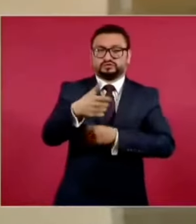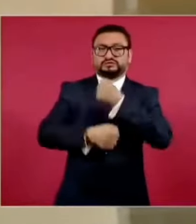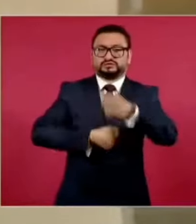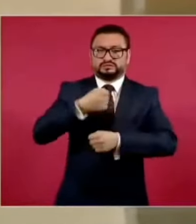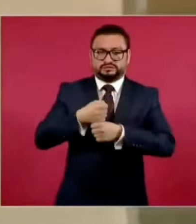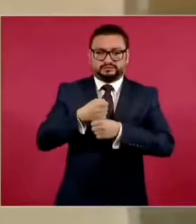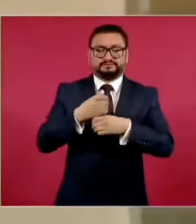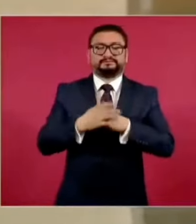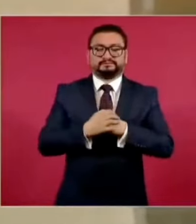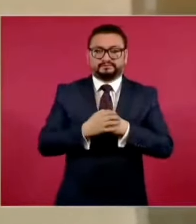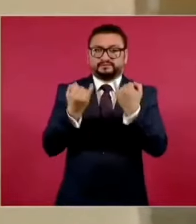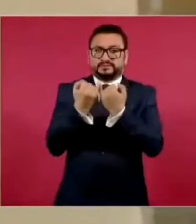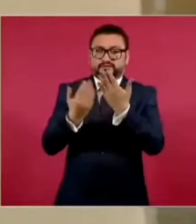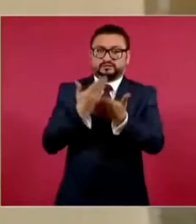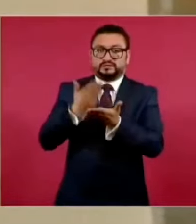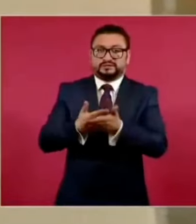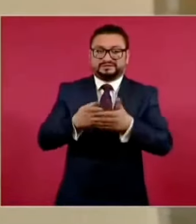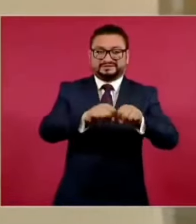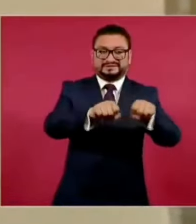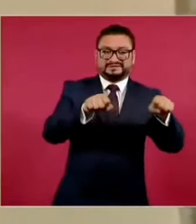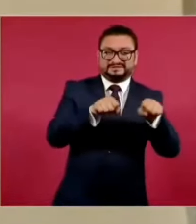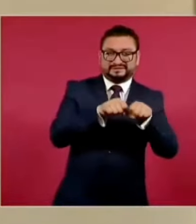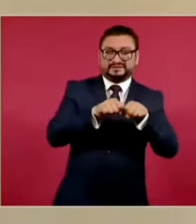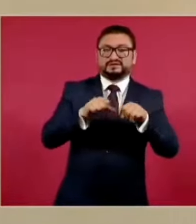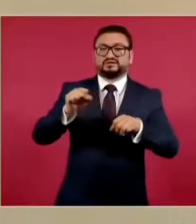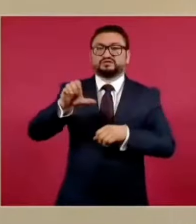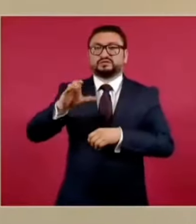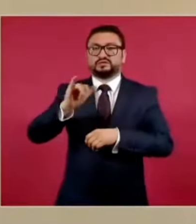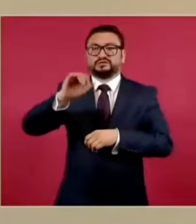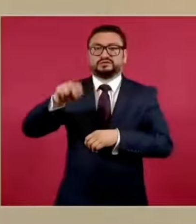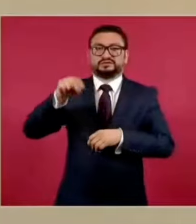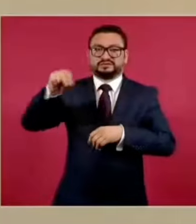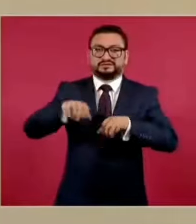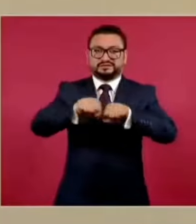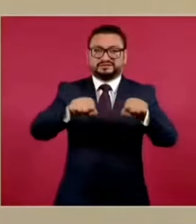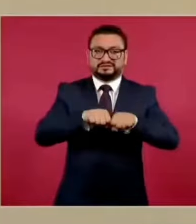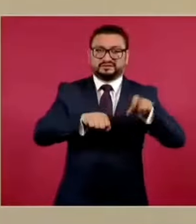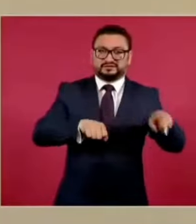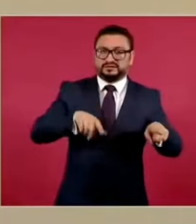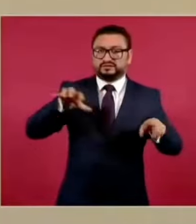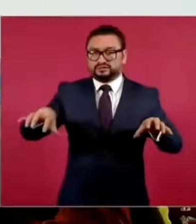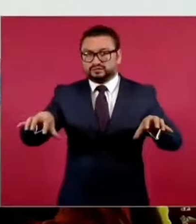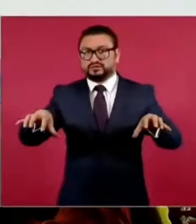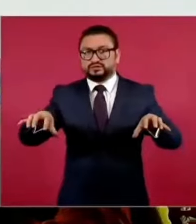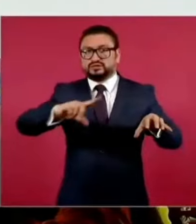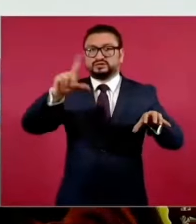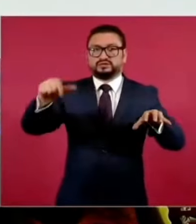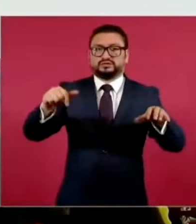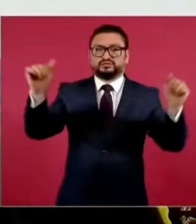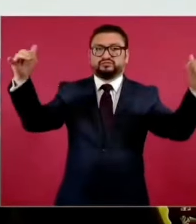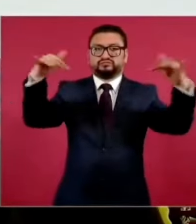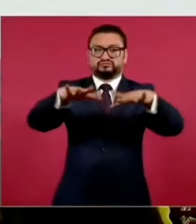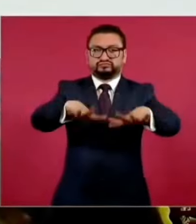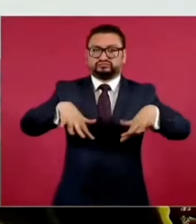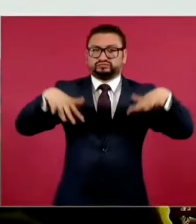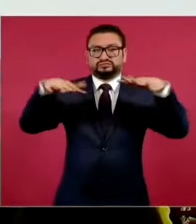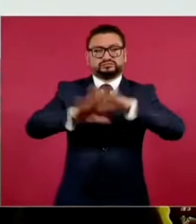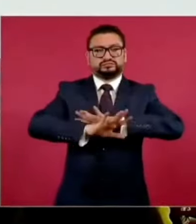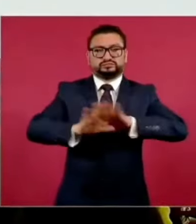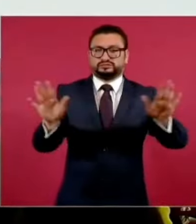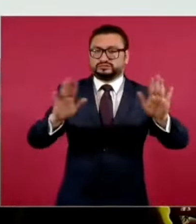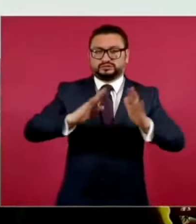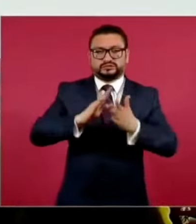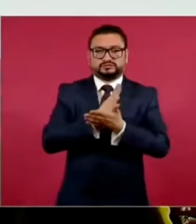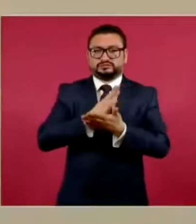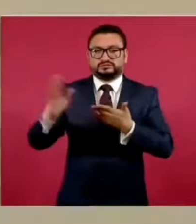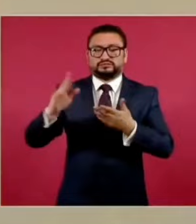desaparecen las dos salas, hoy la Suprema Corte trabaja en dos salas y después trabaja en pleno. La idea es desaparecer